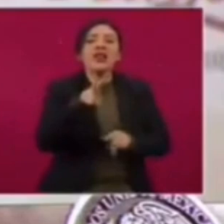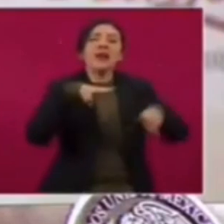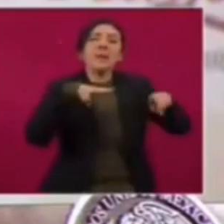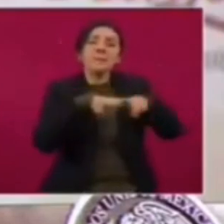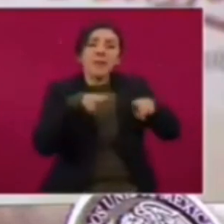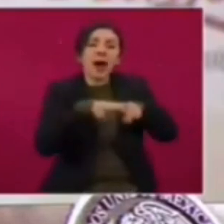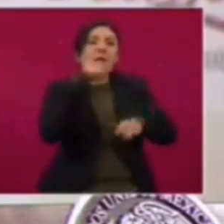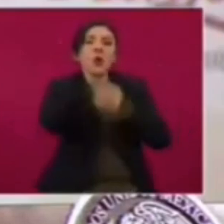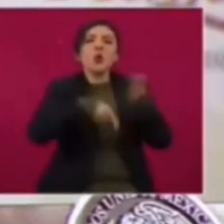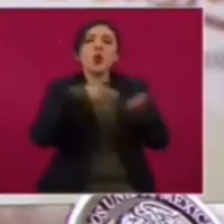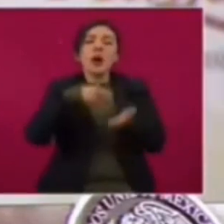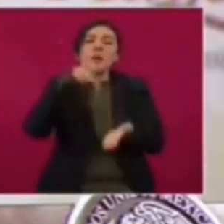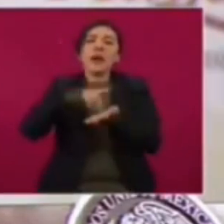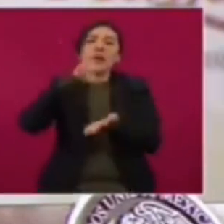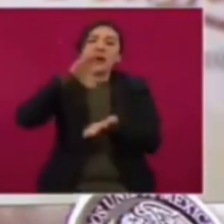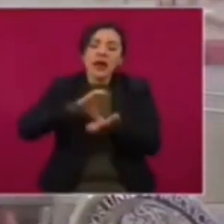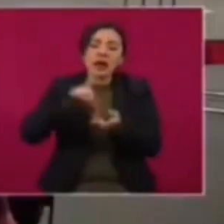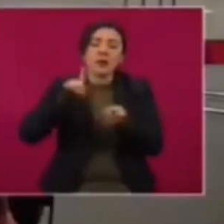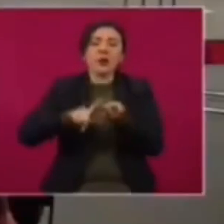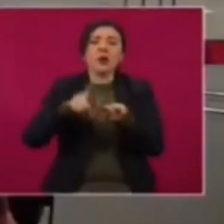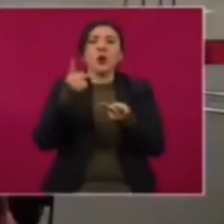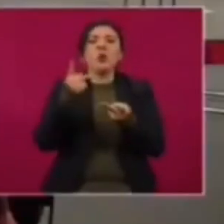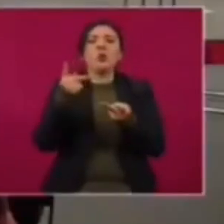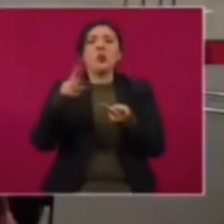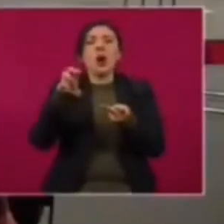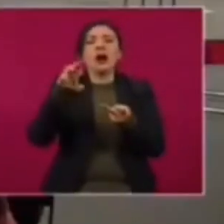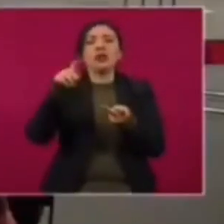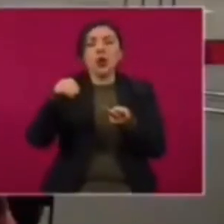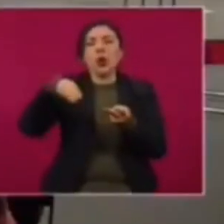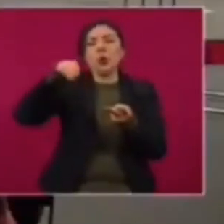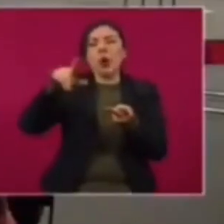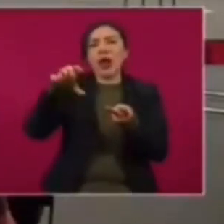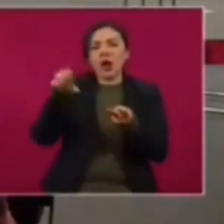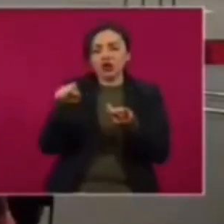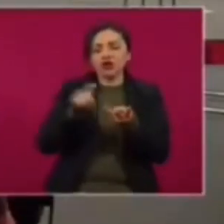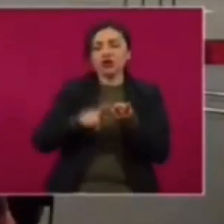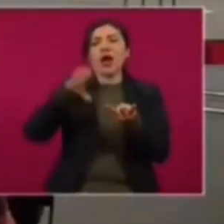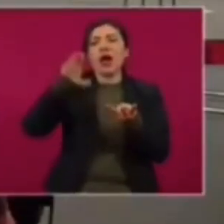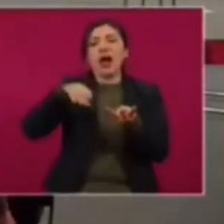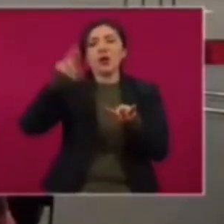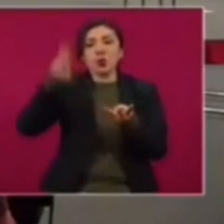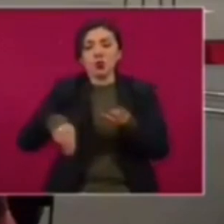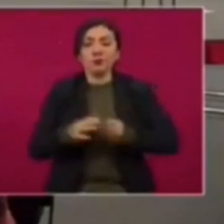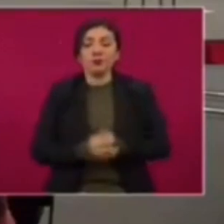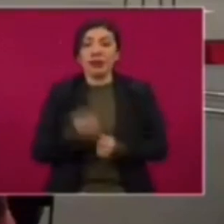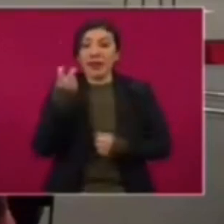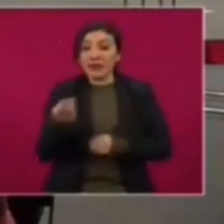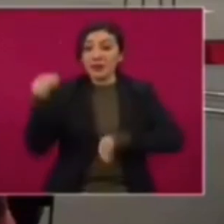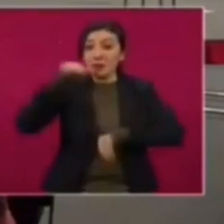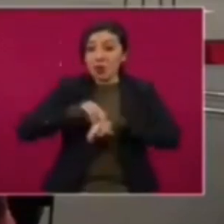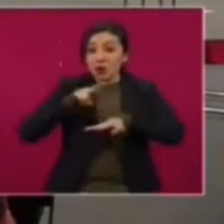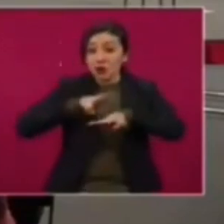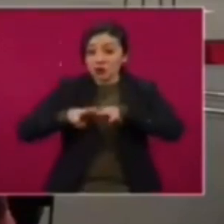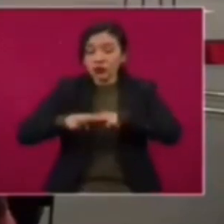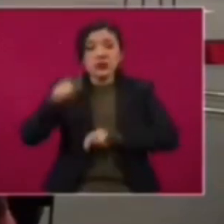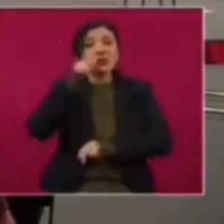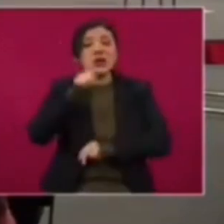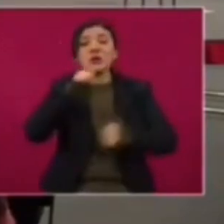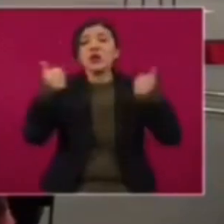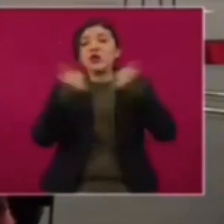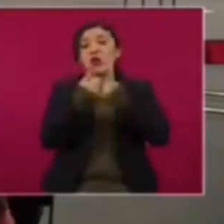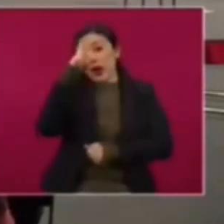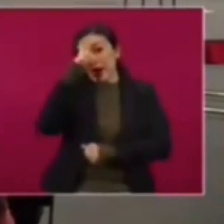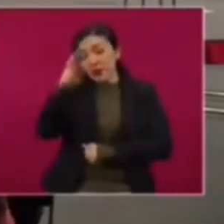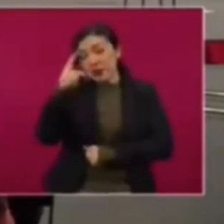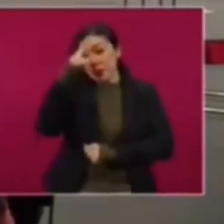a 2018, se otorgaron 20 contratos a Cainazu Vilchis Belmonte, quien es tía de